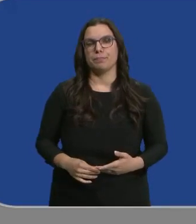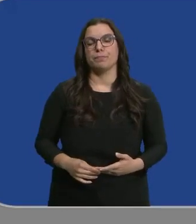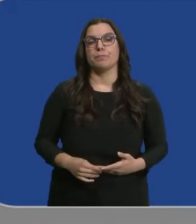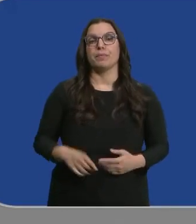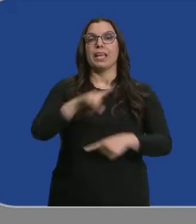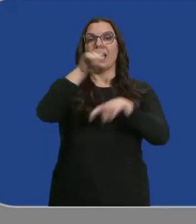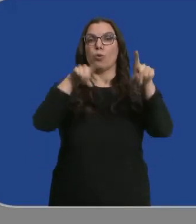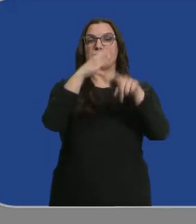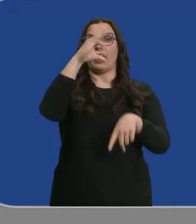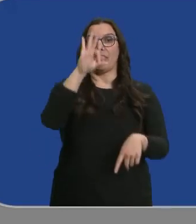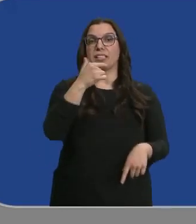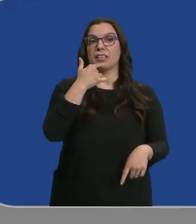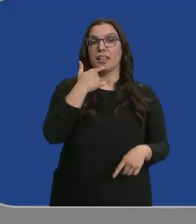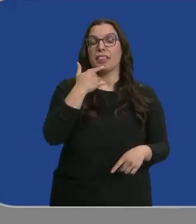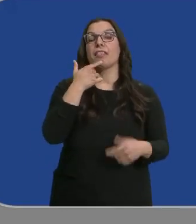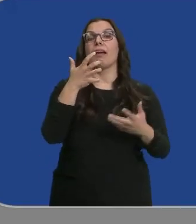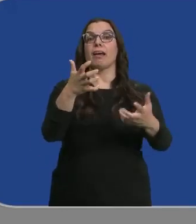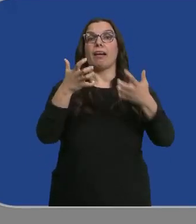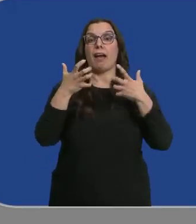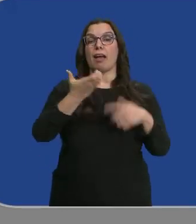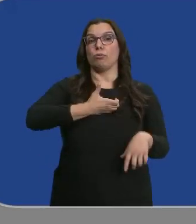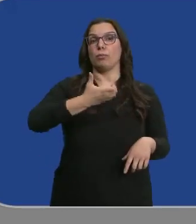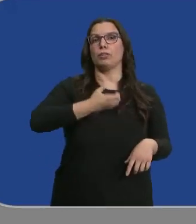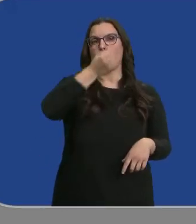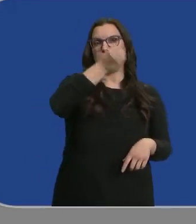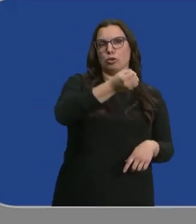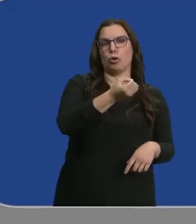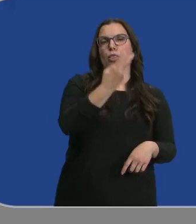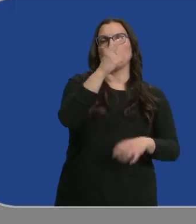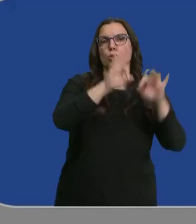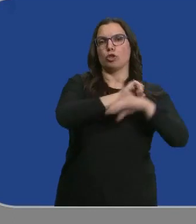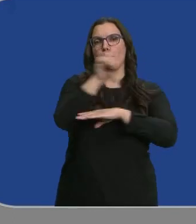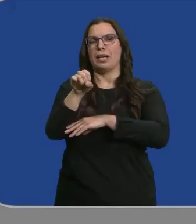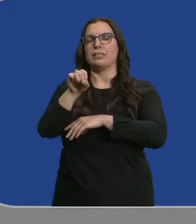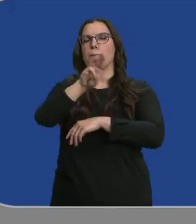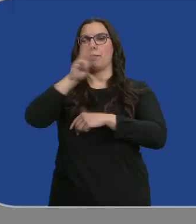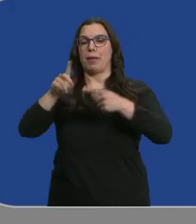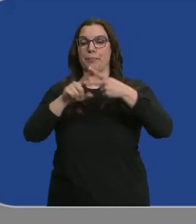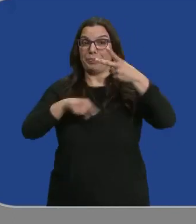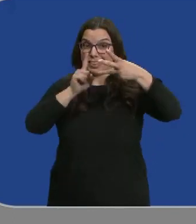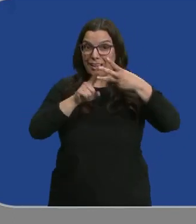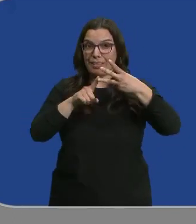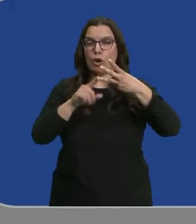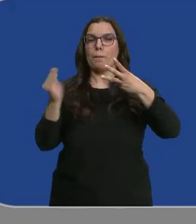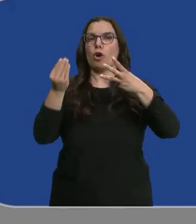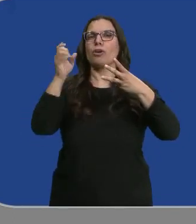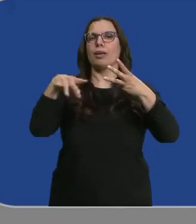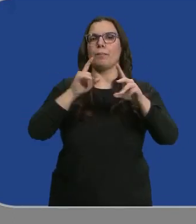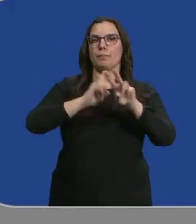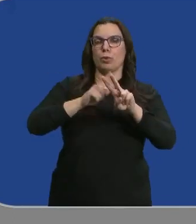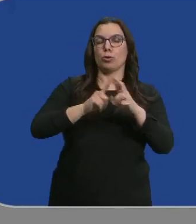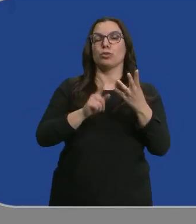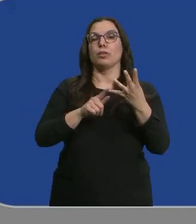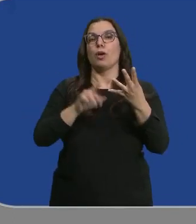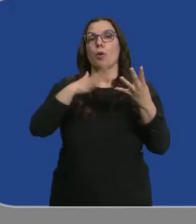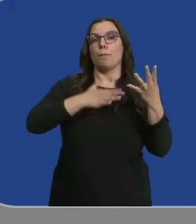El CIS da la victoria al PSOE en las municipales dos puntos por delante del PP. Vox escala hasta la tercera posición y las candidaturas de Podemos